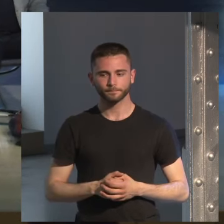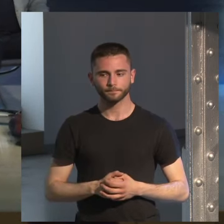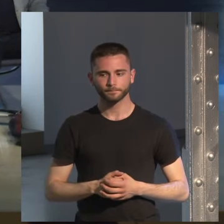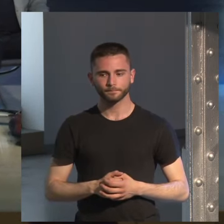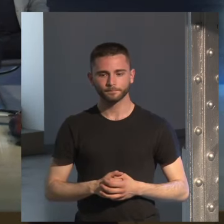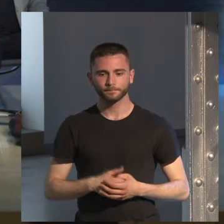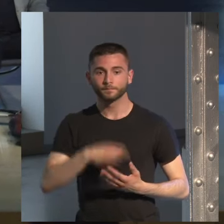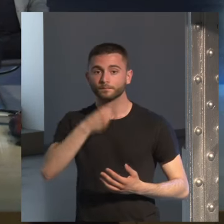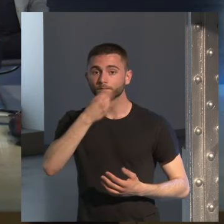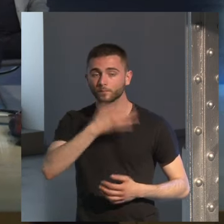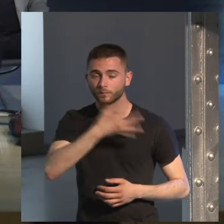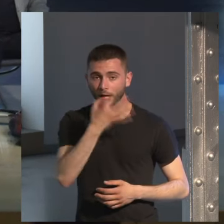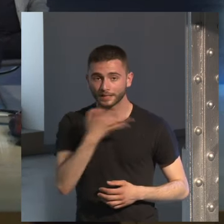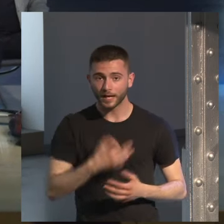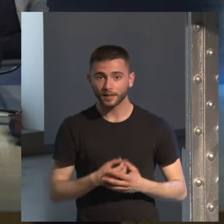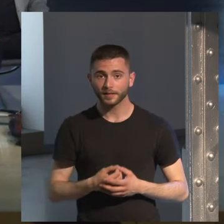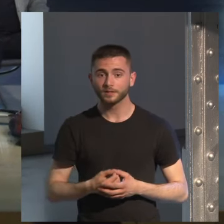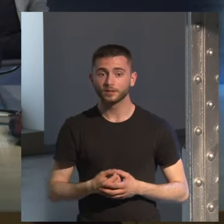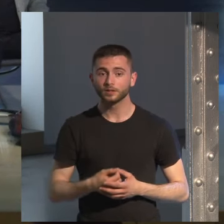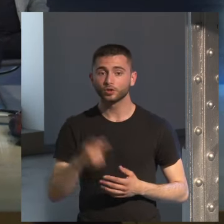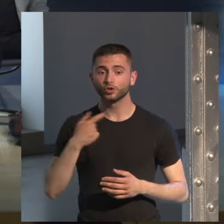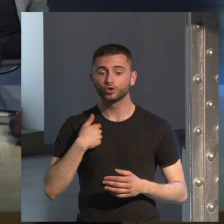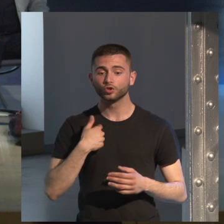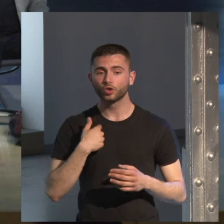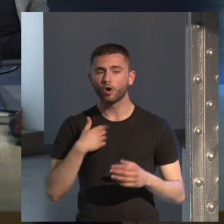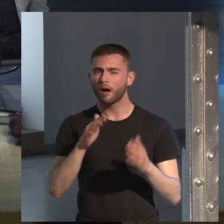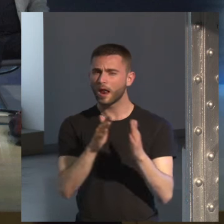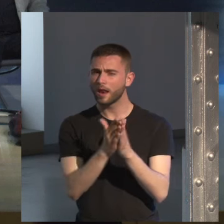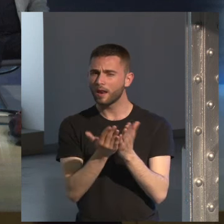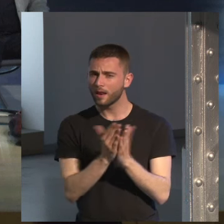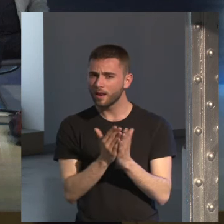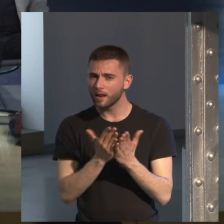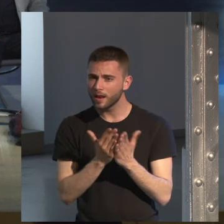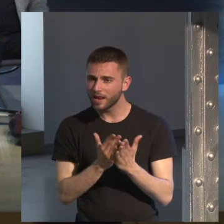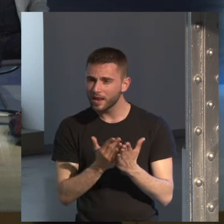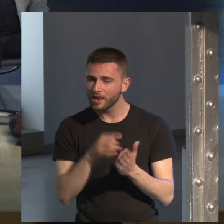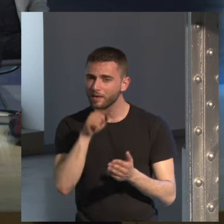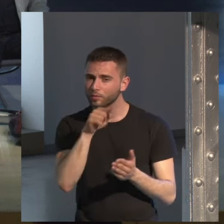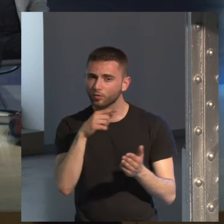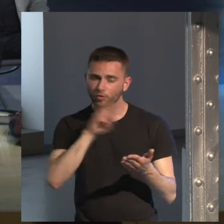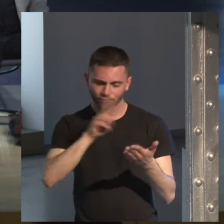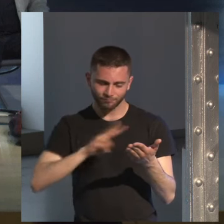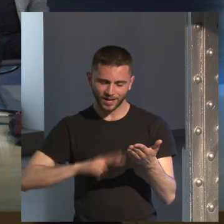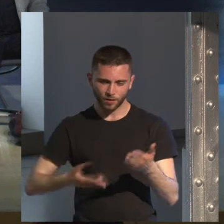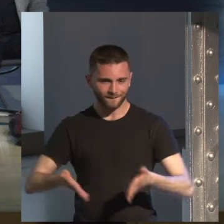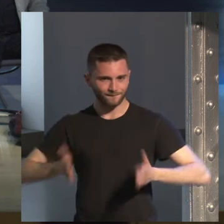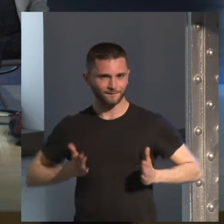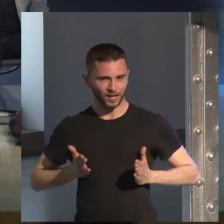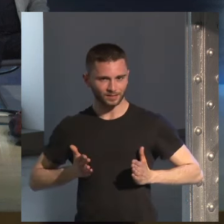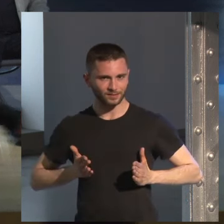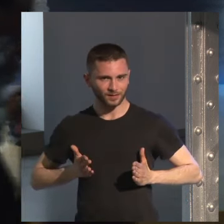muy buenas tardes yo he leído el libro este tuyo dos hombres buenos y me ha encantado